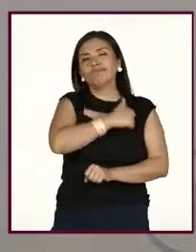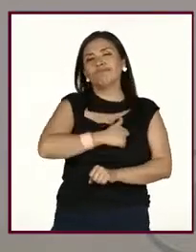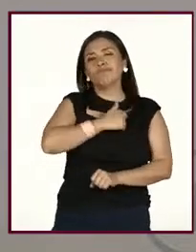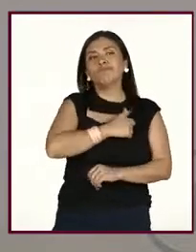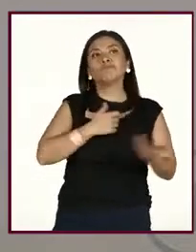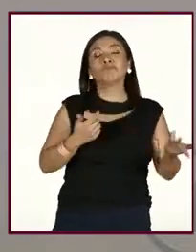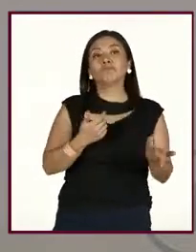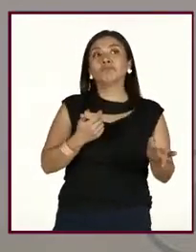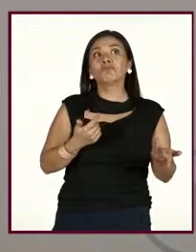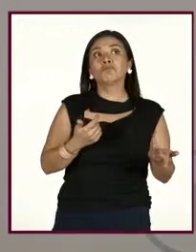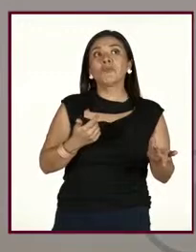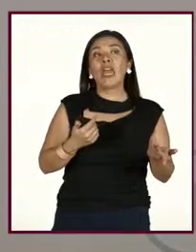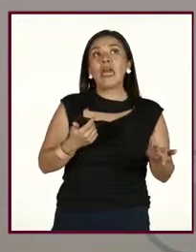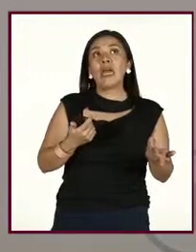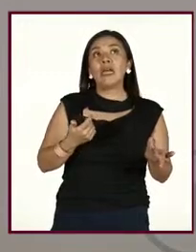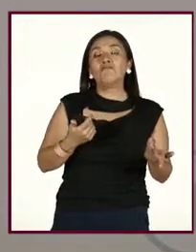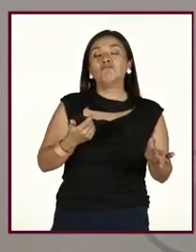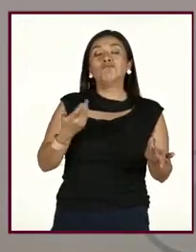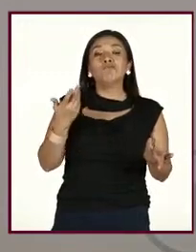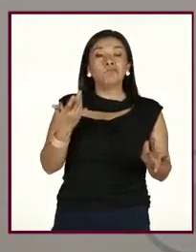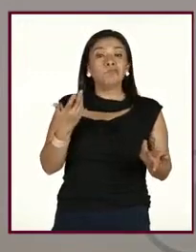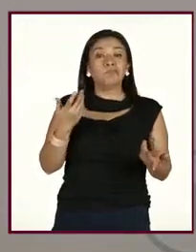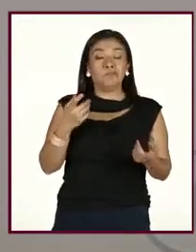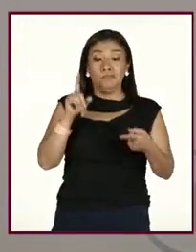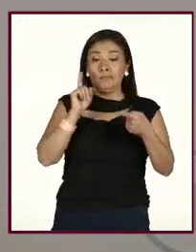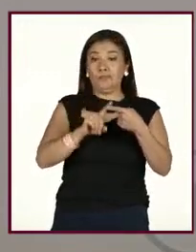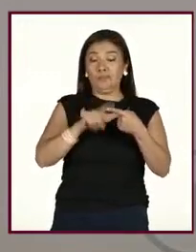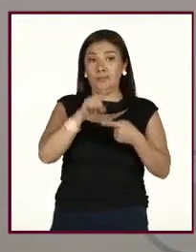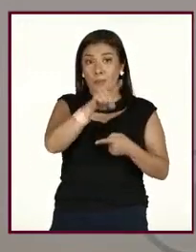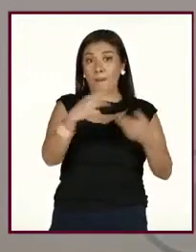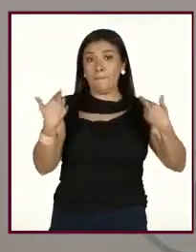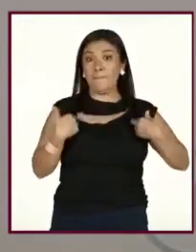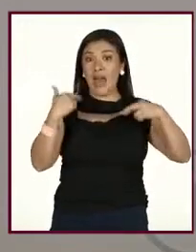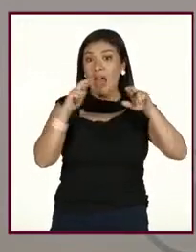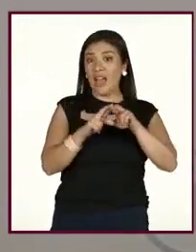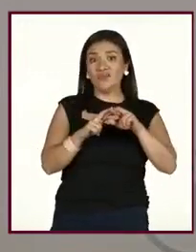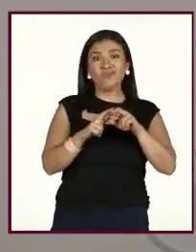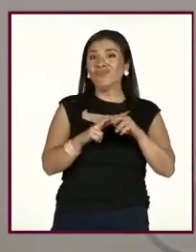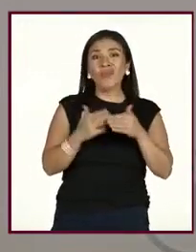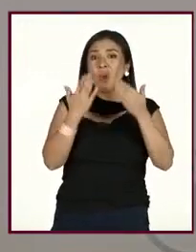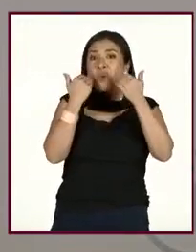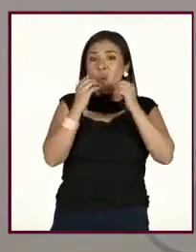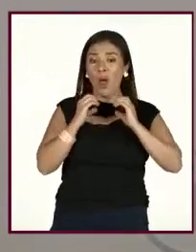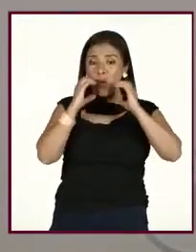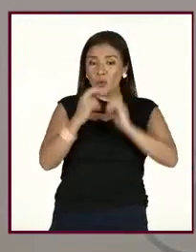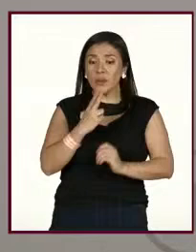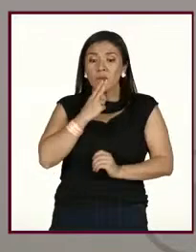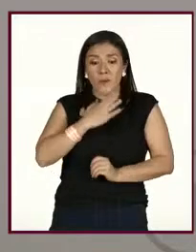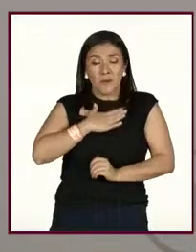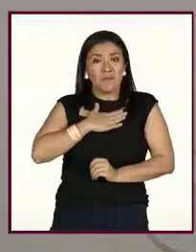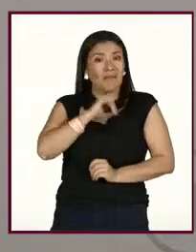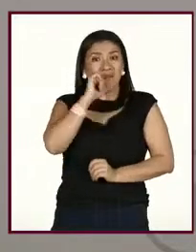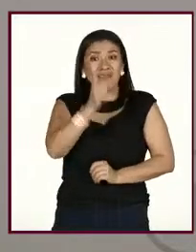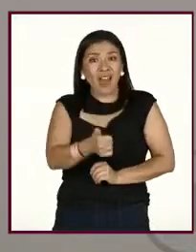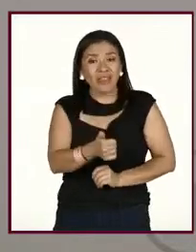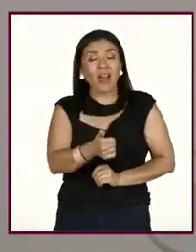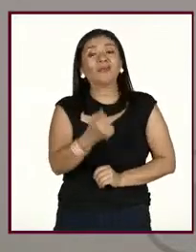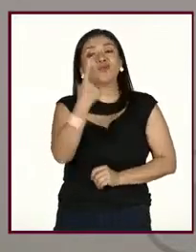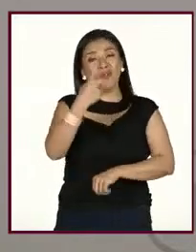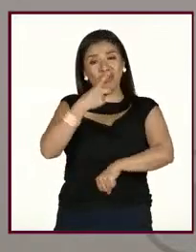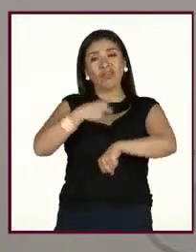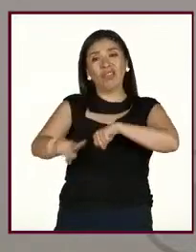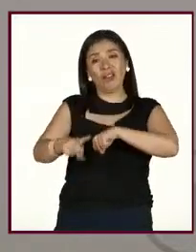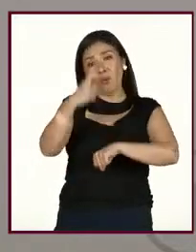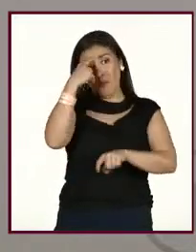Para empezar, para la persona o el profesor que no está practicando el autocuidado, el primer daño